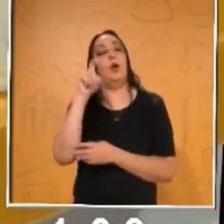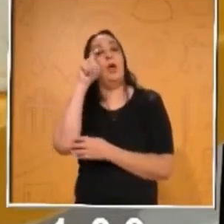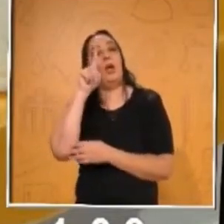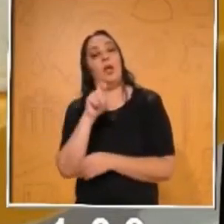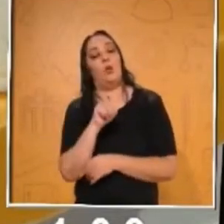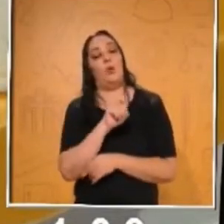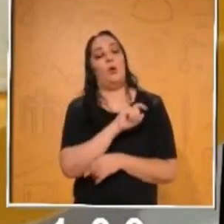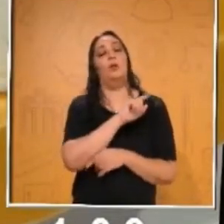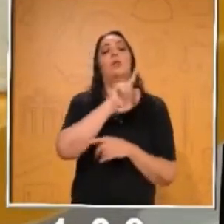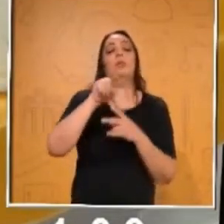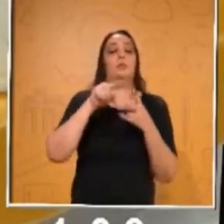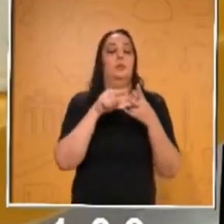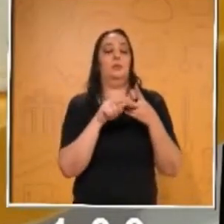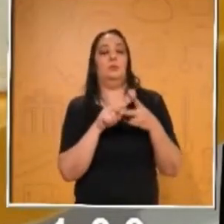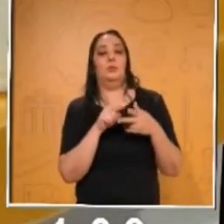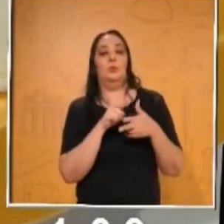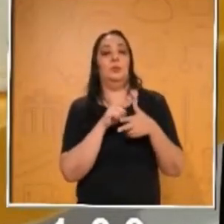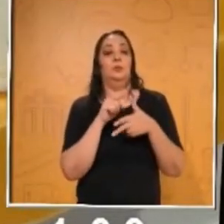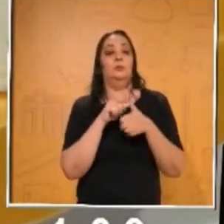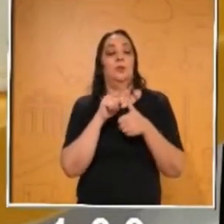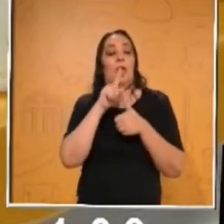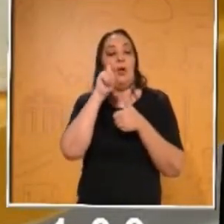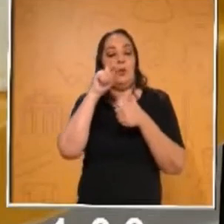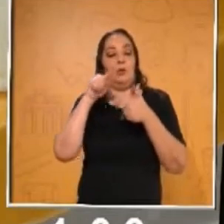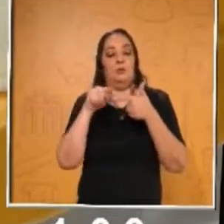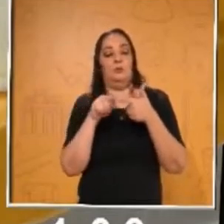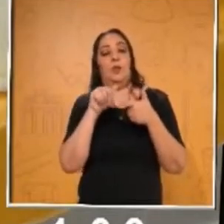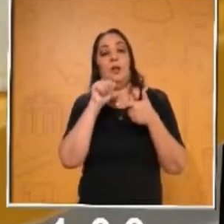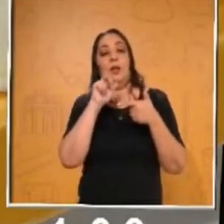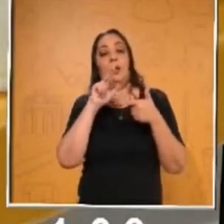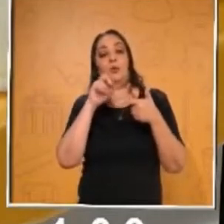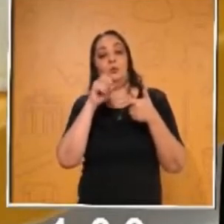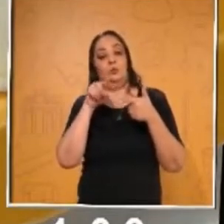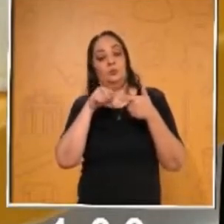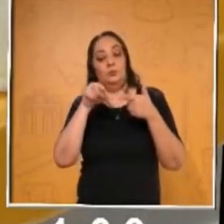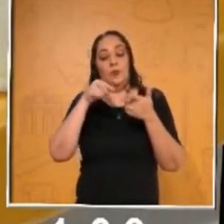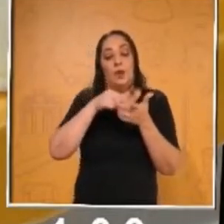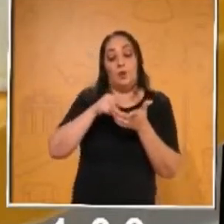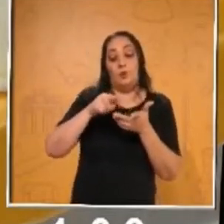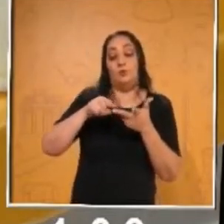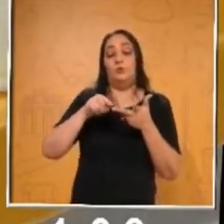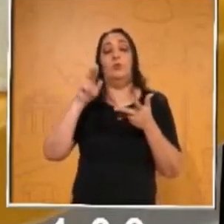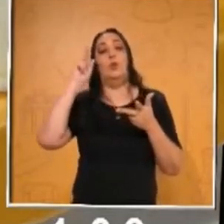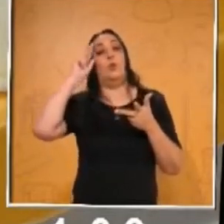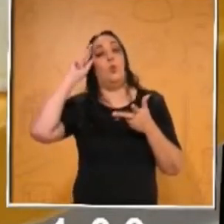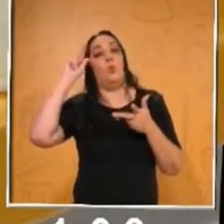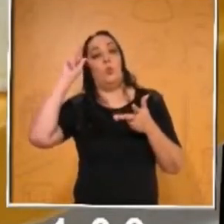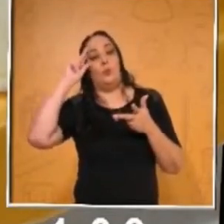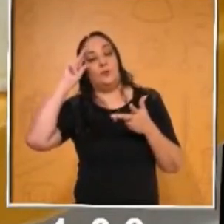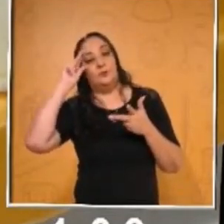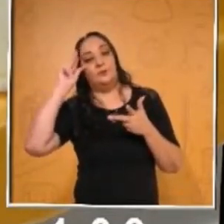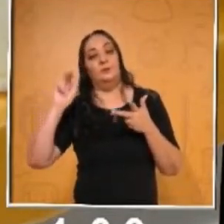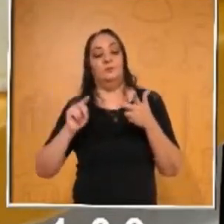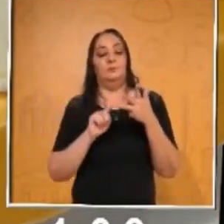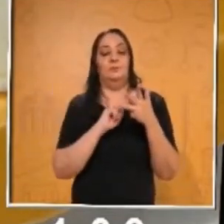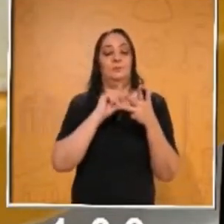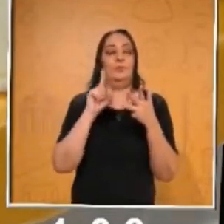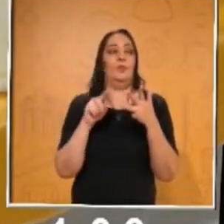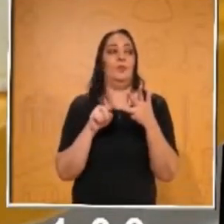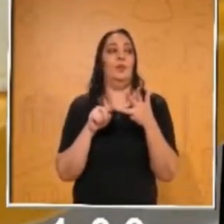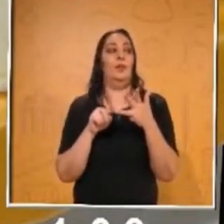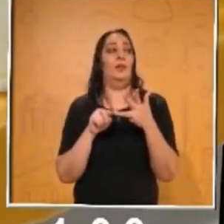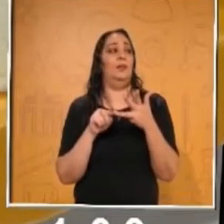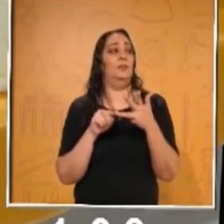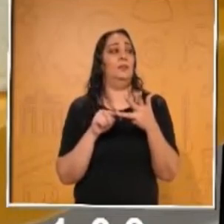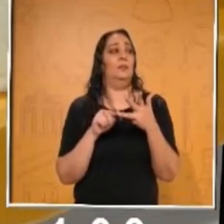Después, sí, el arroz. El arroz. Después, las uvas. Las uvas pesaron más que la sopita. Ay, que se me